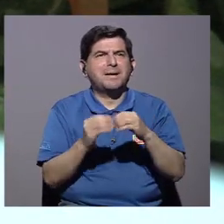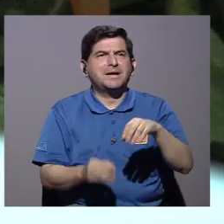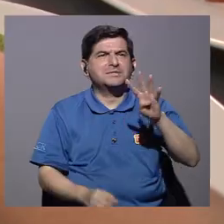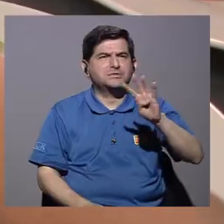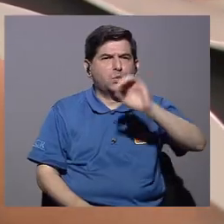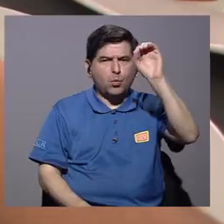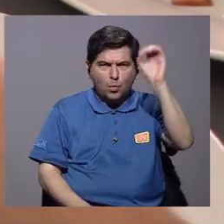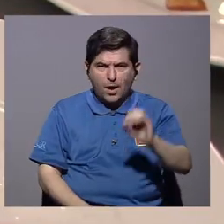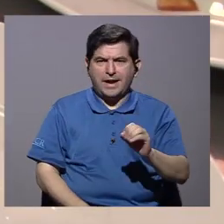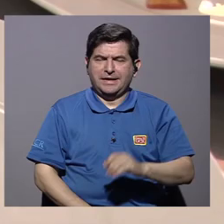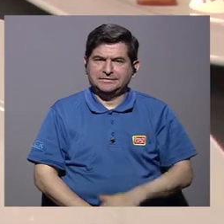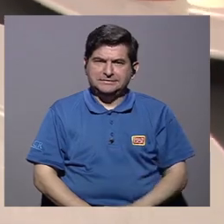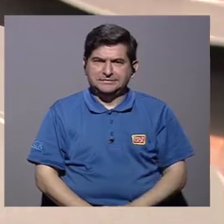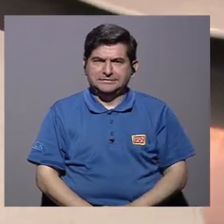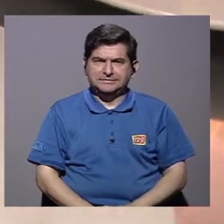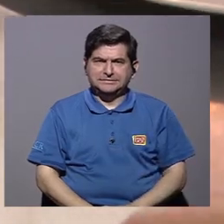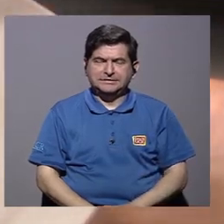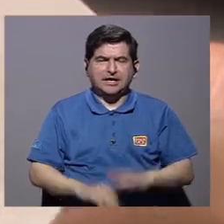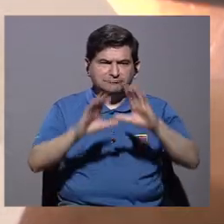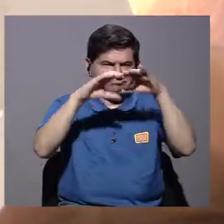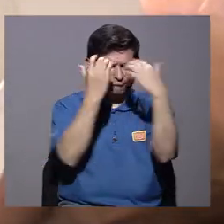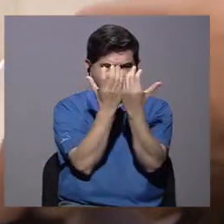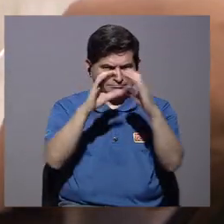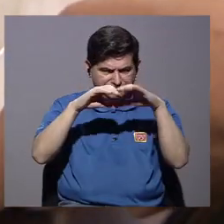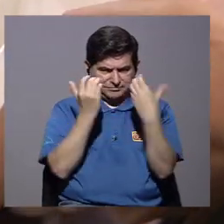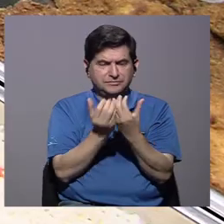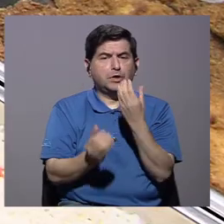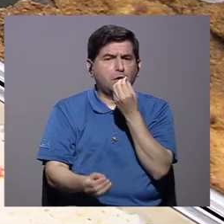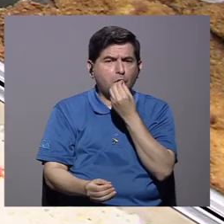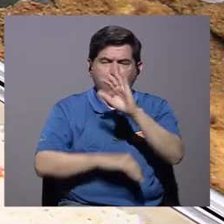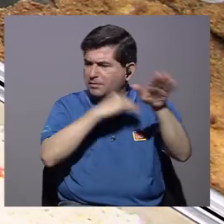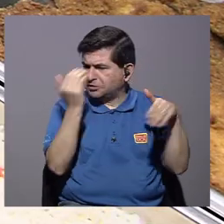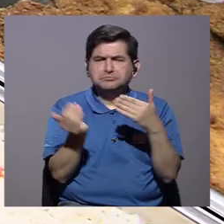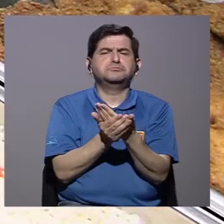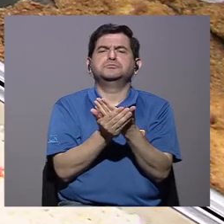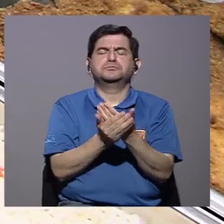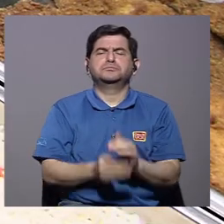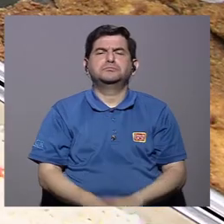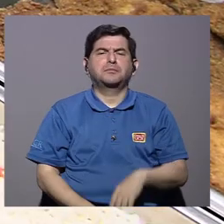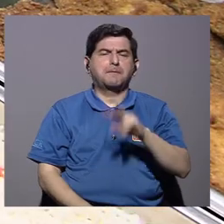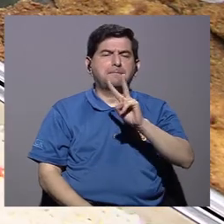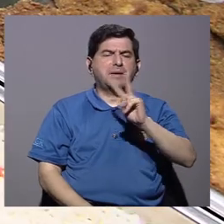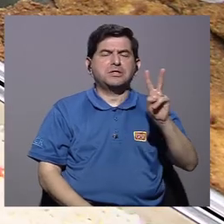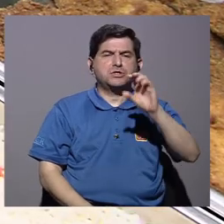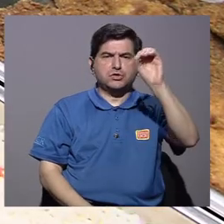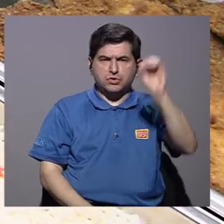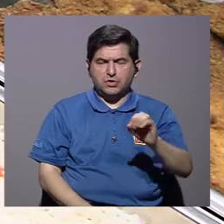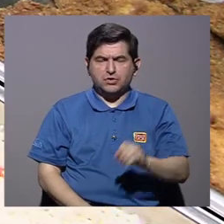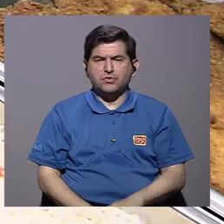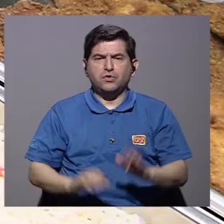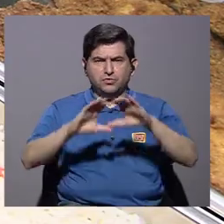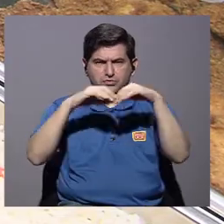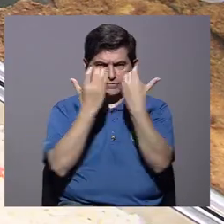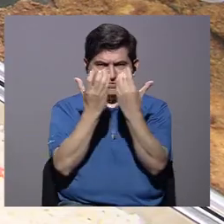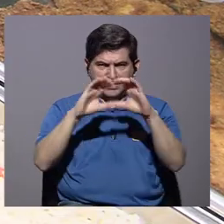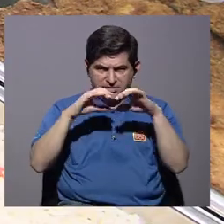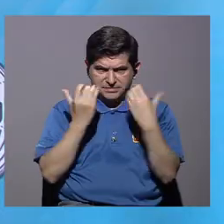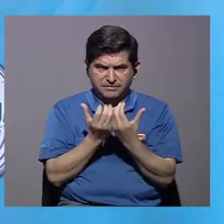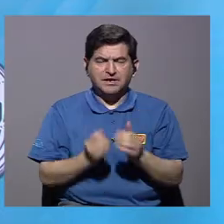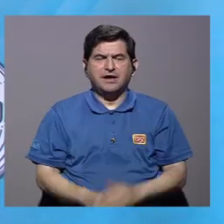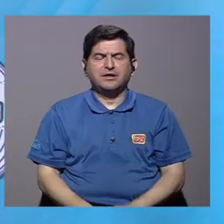clasificó como que come de todo. El 22% se clasificó como carnívoro.